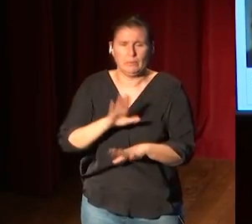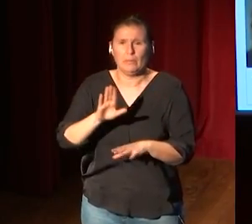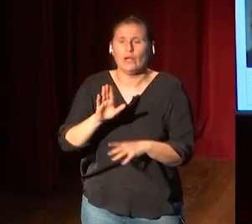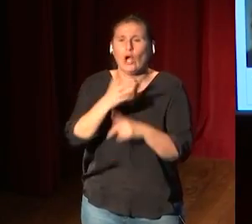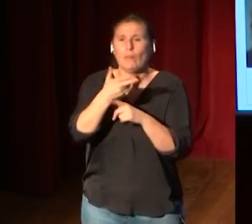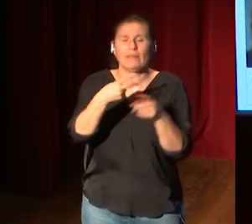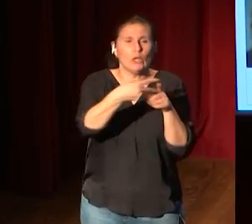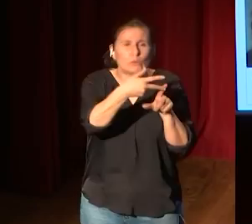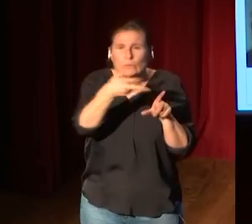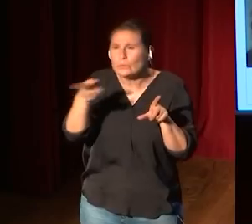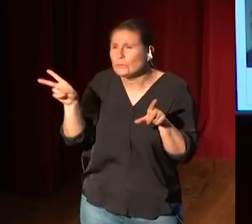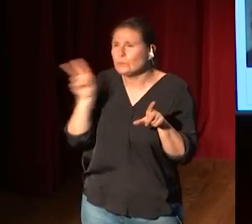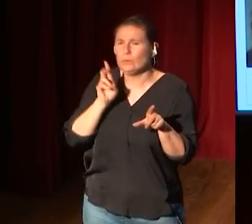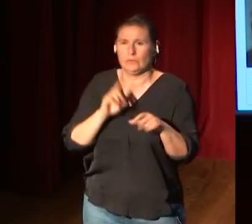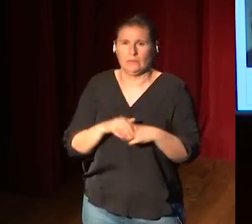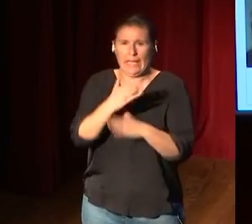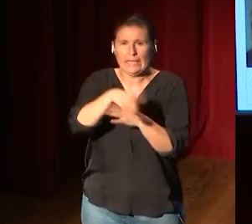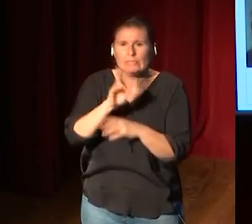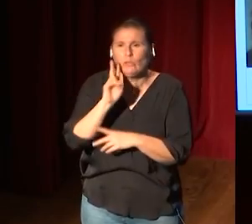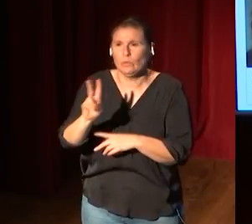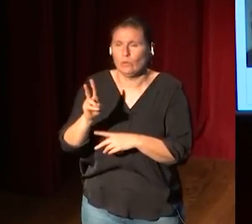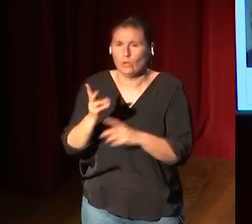Street View ¿qué está vendiendo Google?